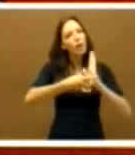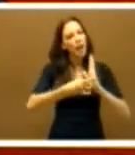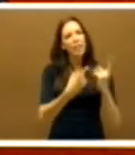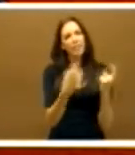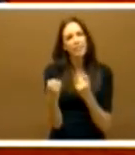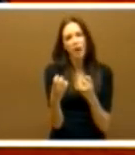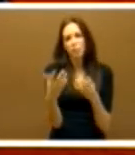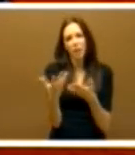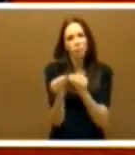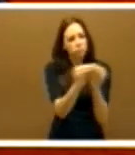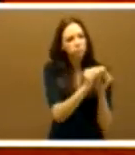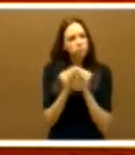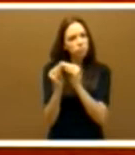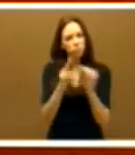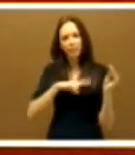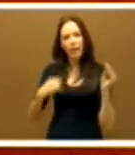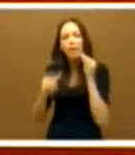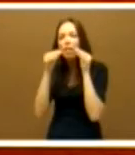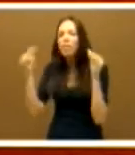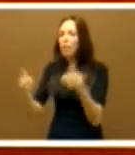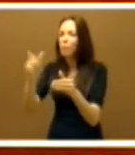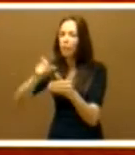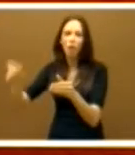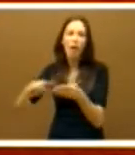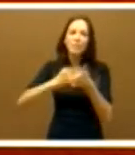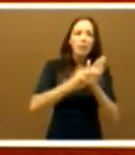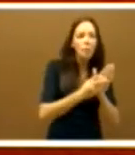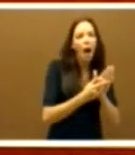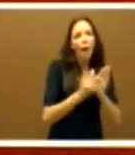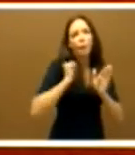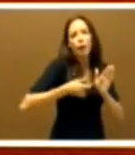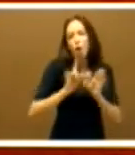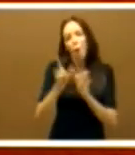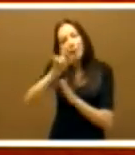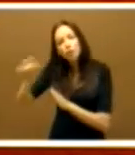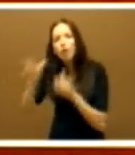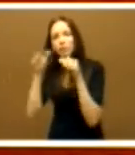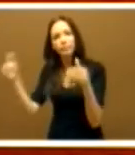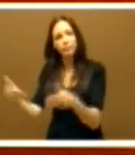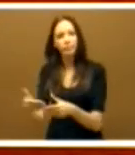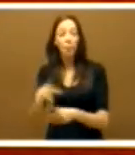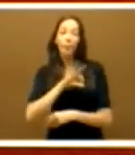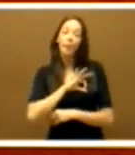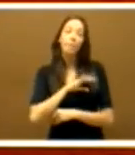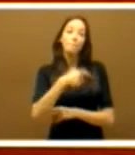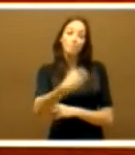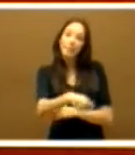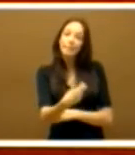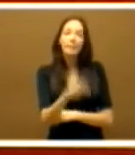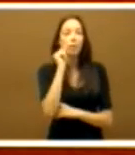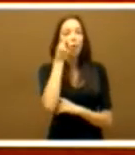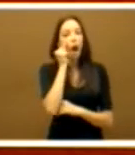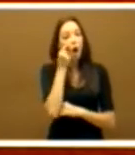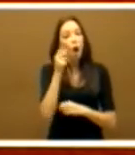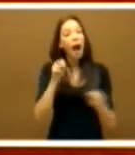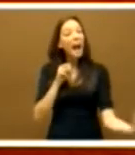sanidad centrada en las personas más que en el sistema. Presidente Monago, las carreteras no son de izquierdas